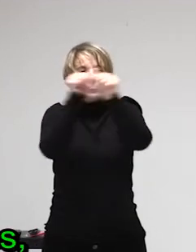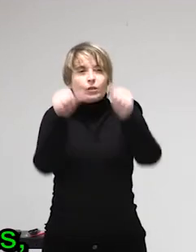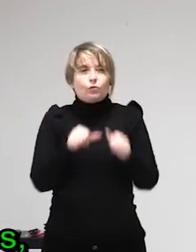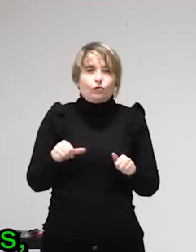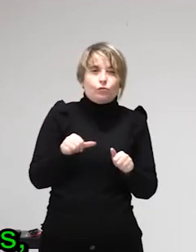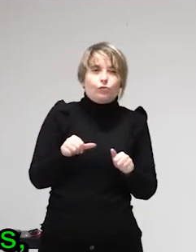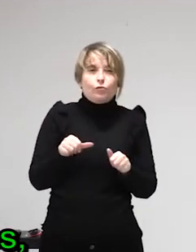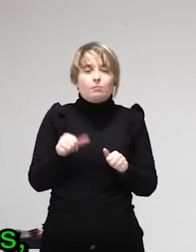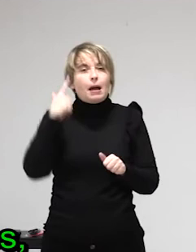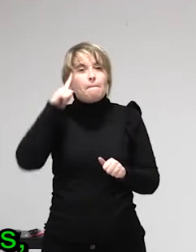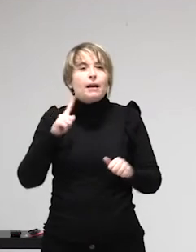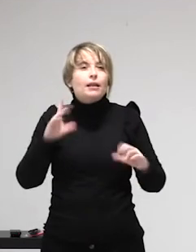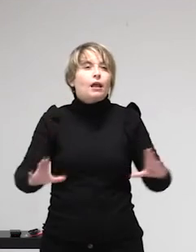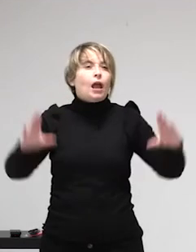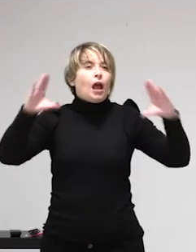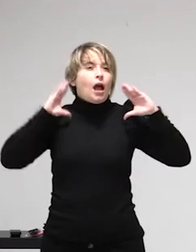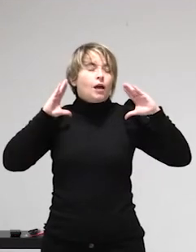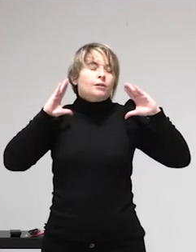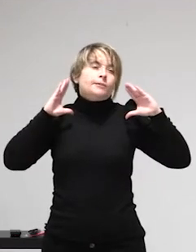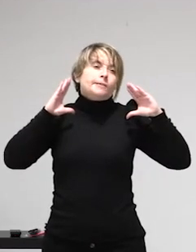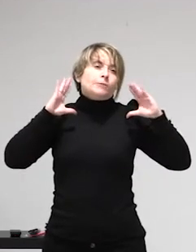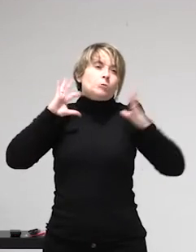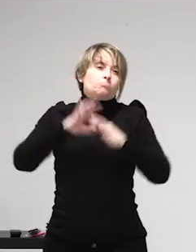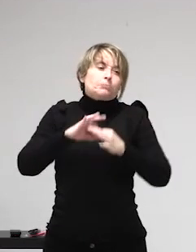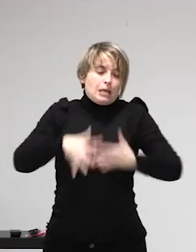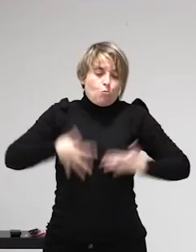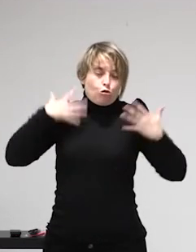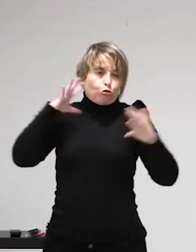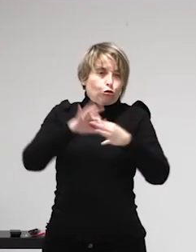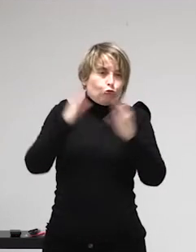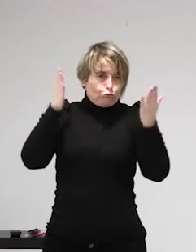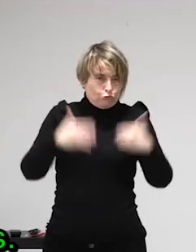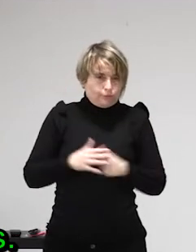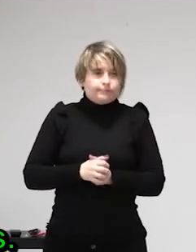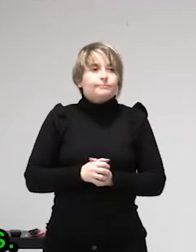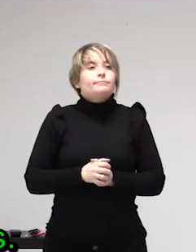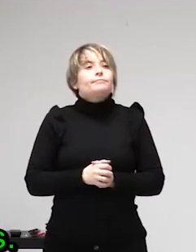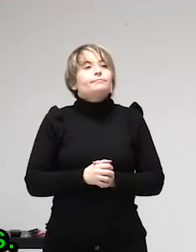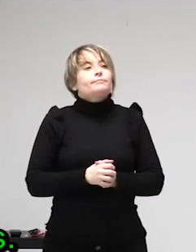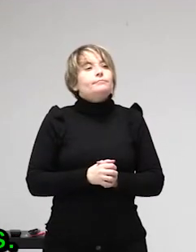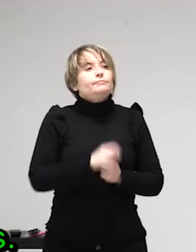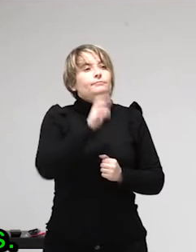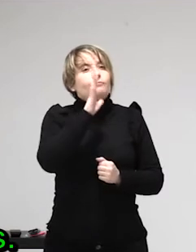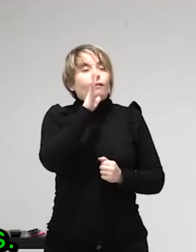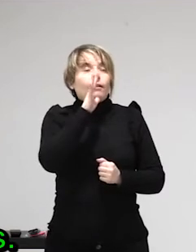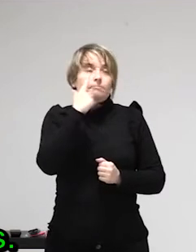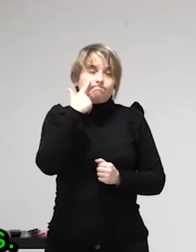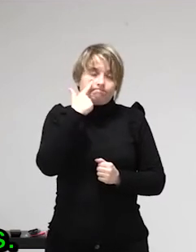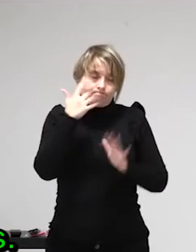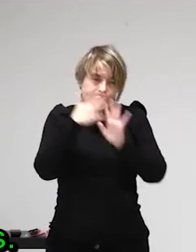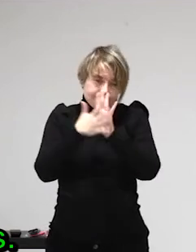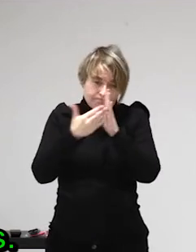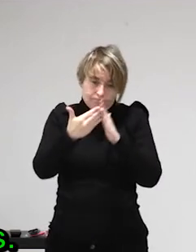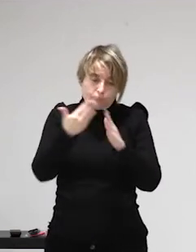también están haciendo unos trabajos que podríamos decir están perpetuando los roles de género, porque son labores que siempre han estado